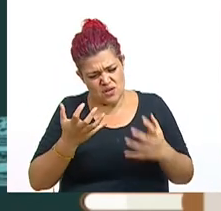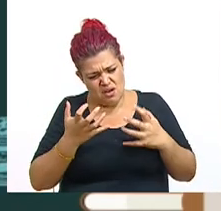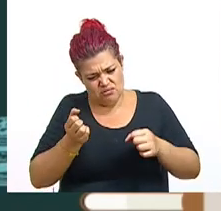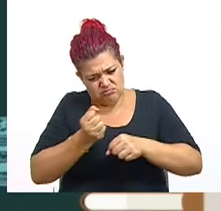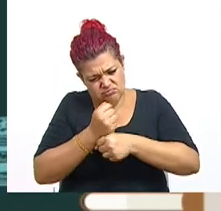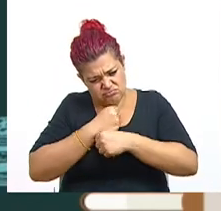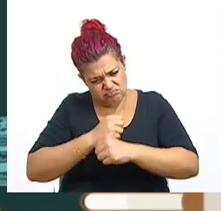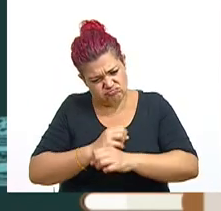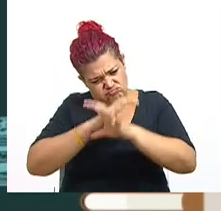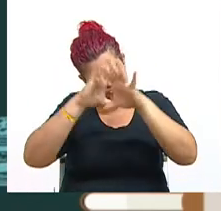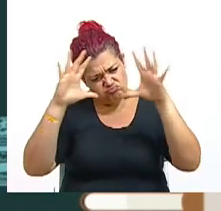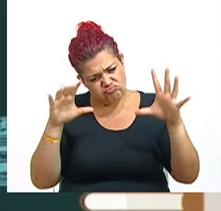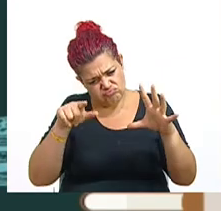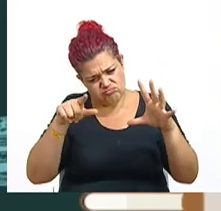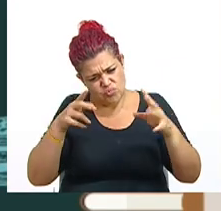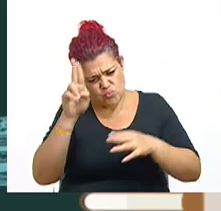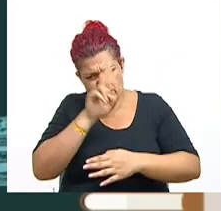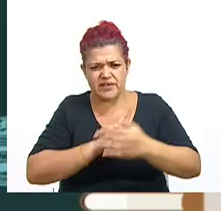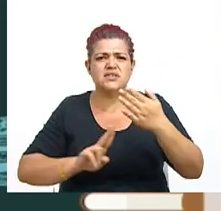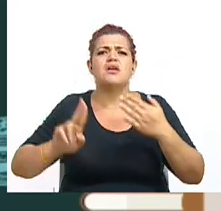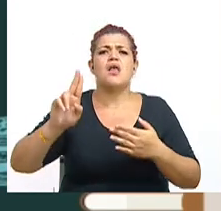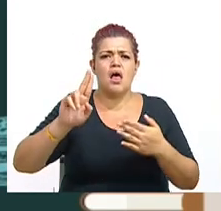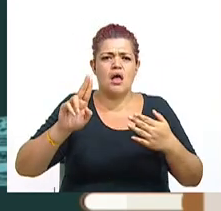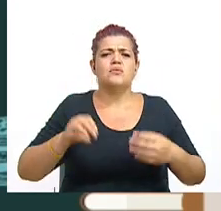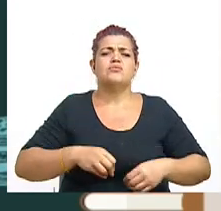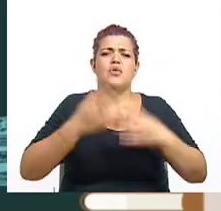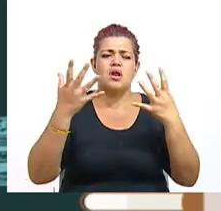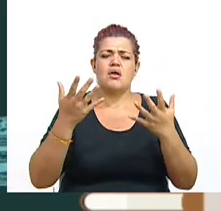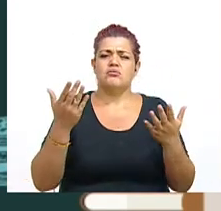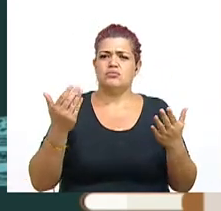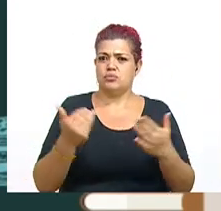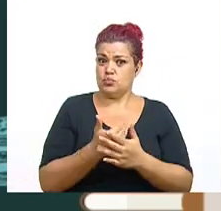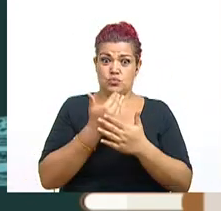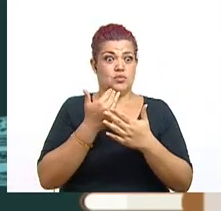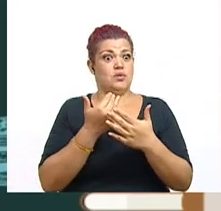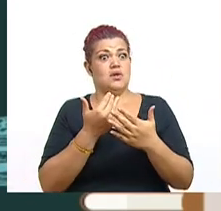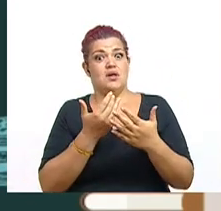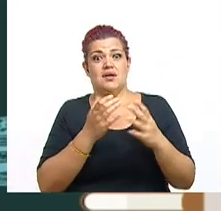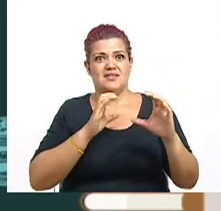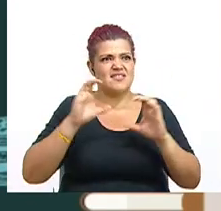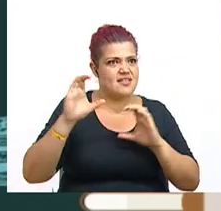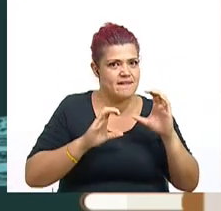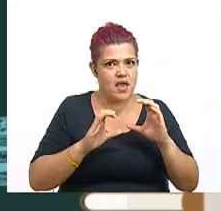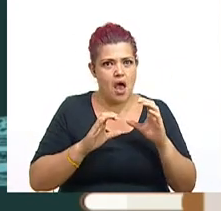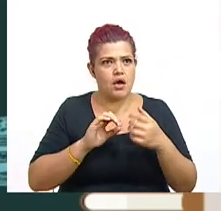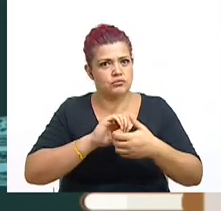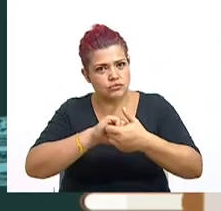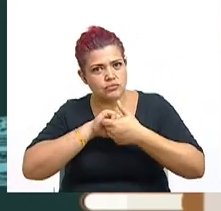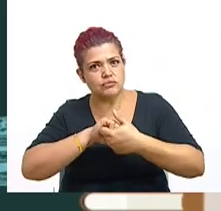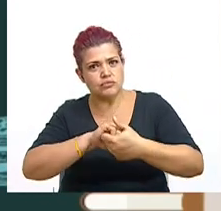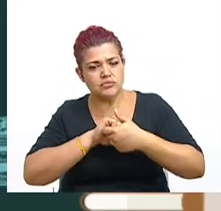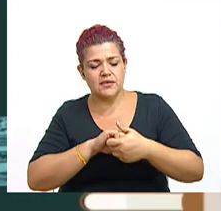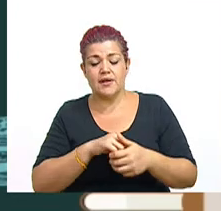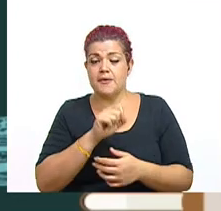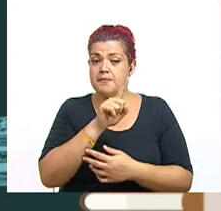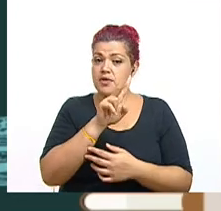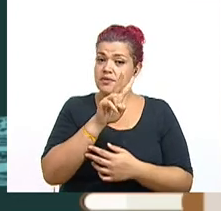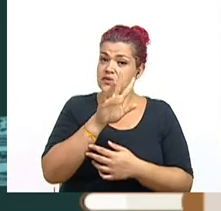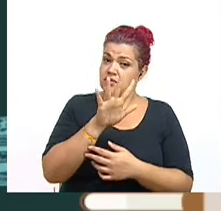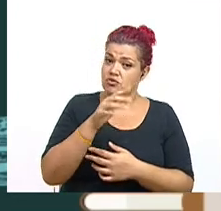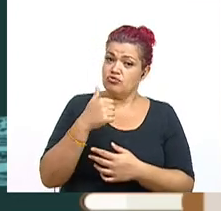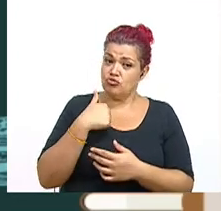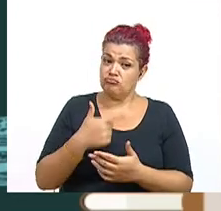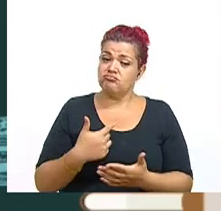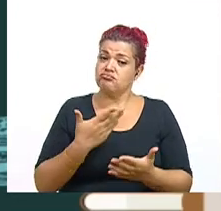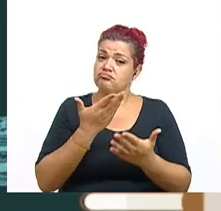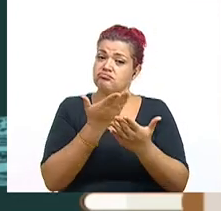universidad estatal que fuera moderna, científica y solidaria. En 1925, expuse ante el